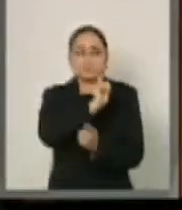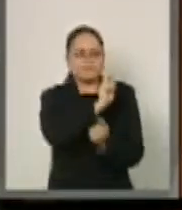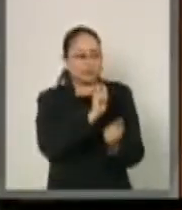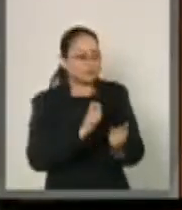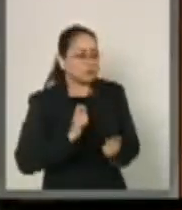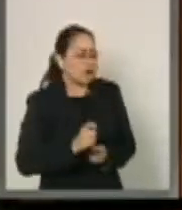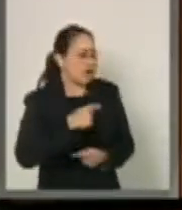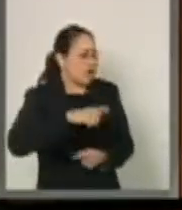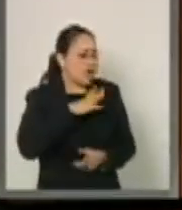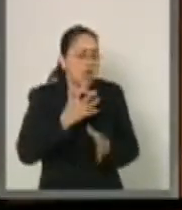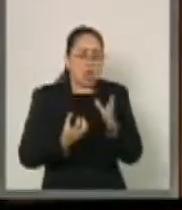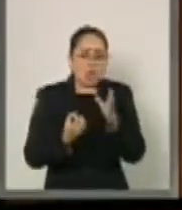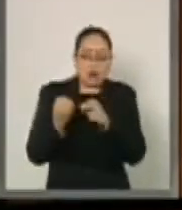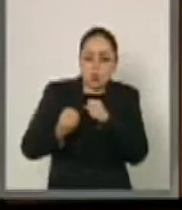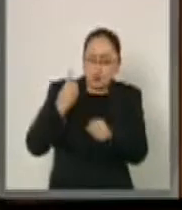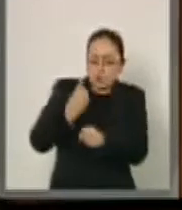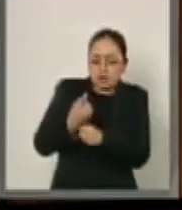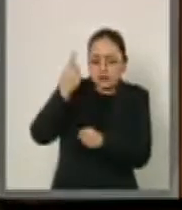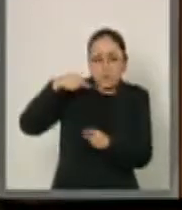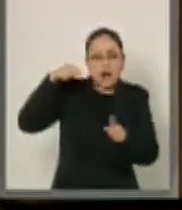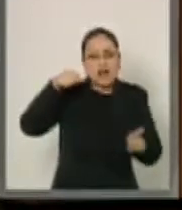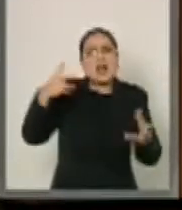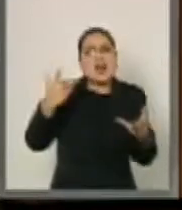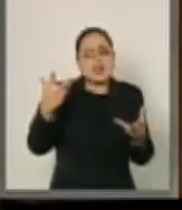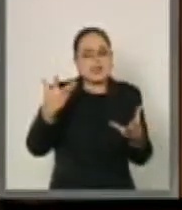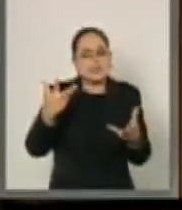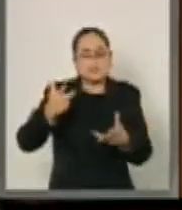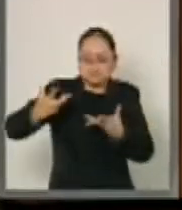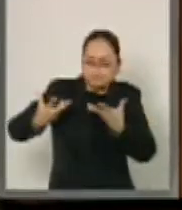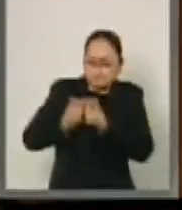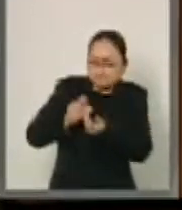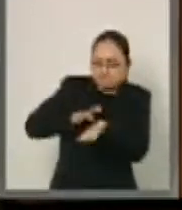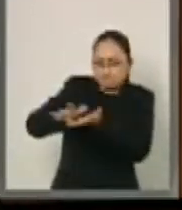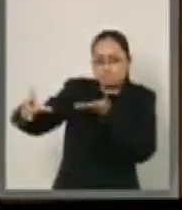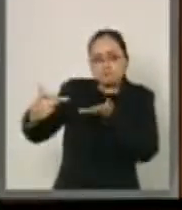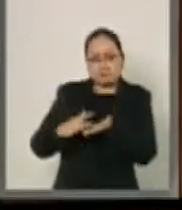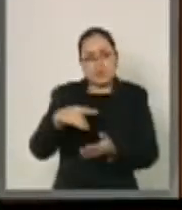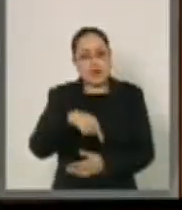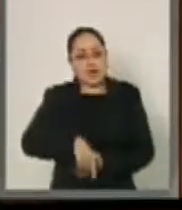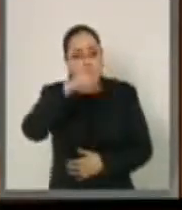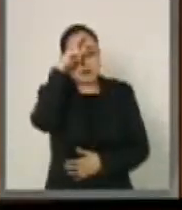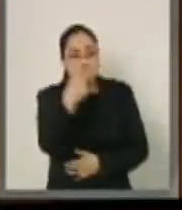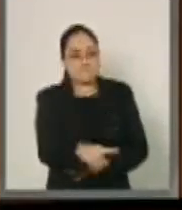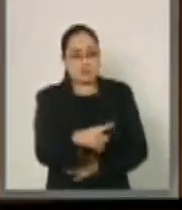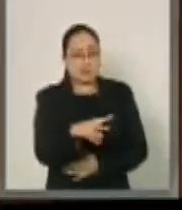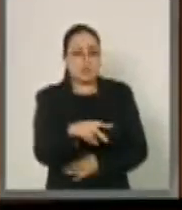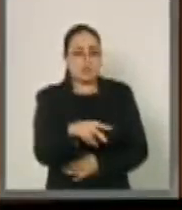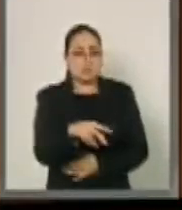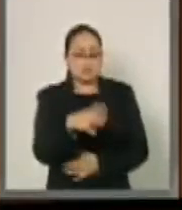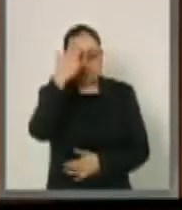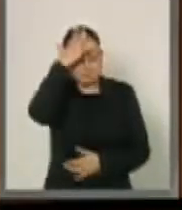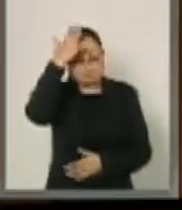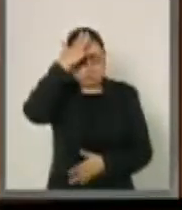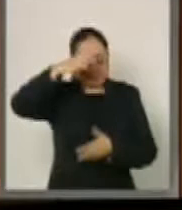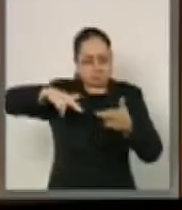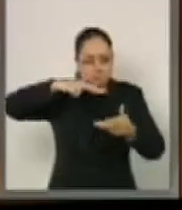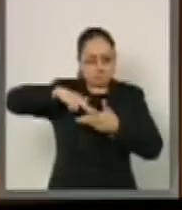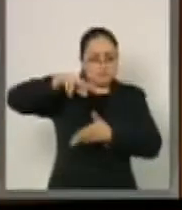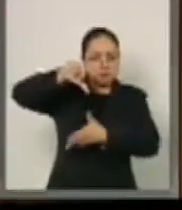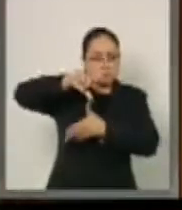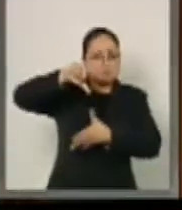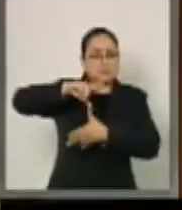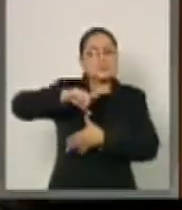en oportunidades inéditas de cooperación que nuestro país como líder regional debe